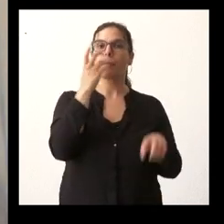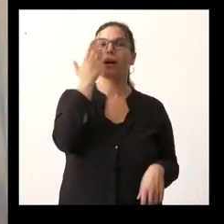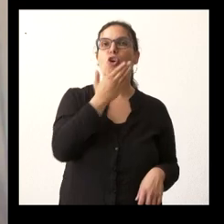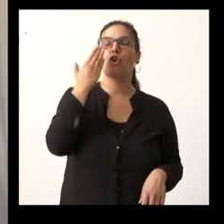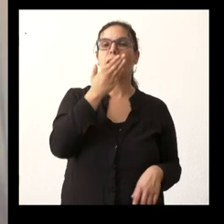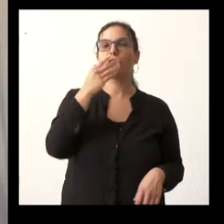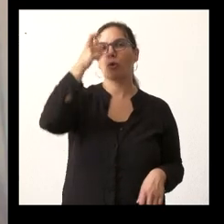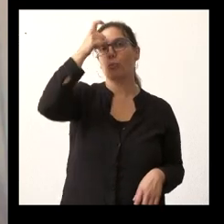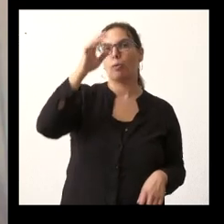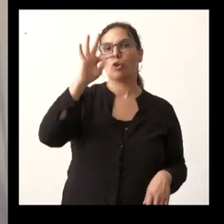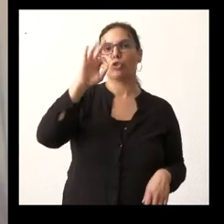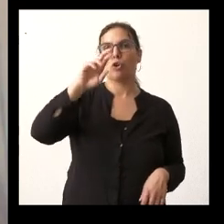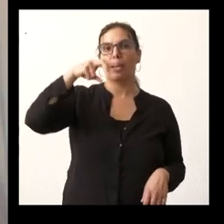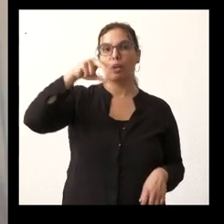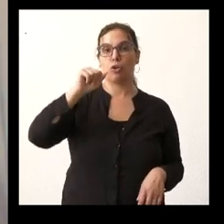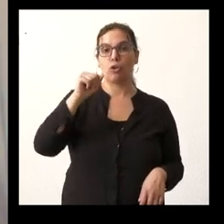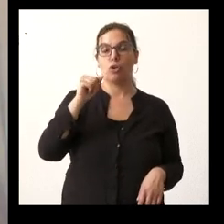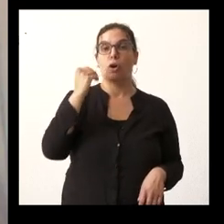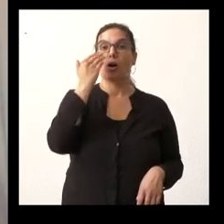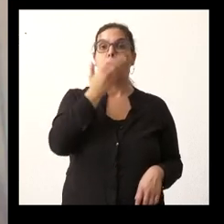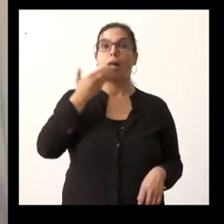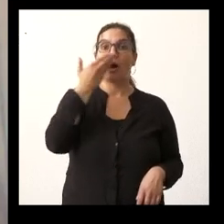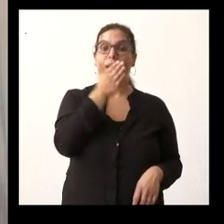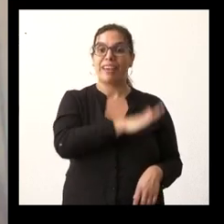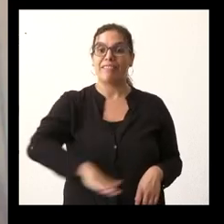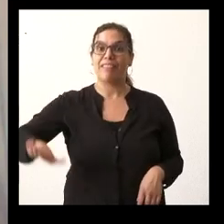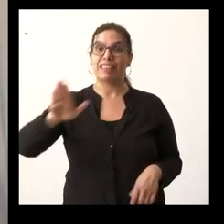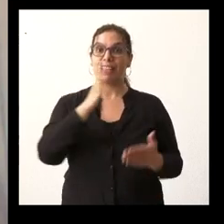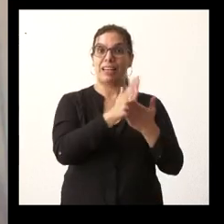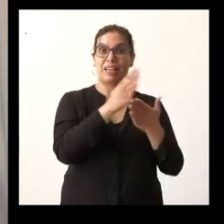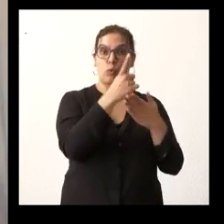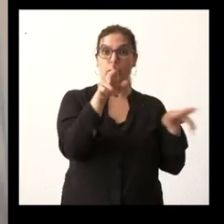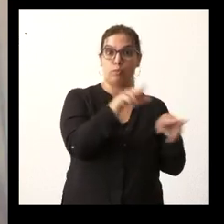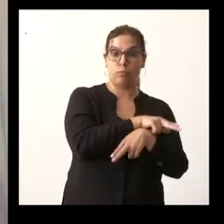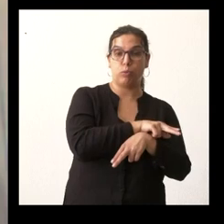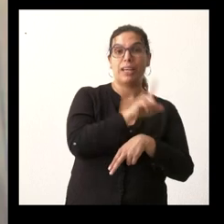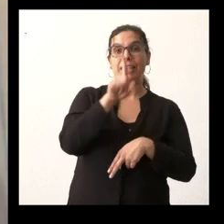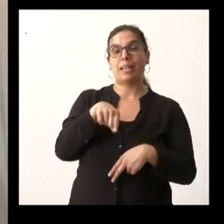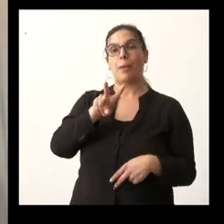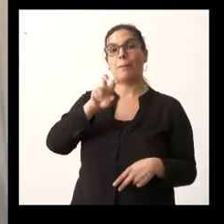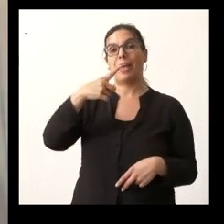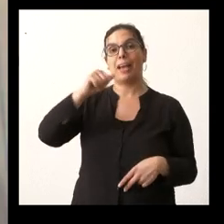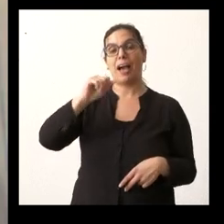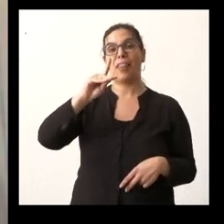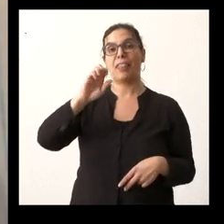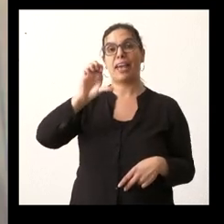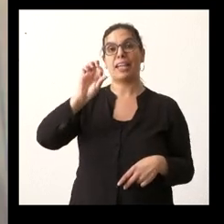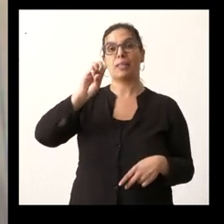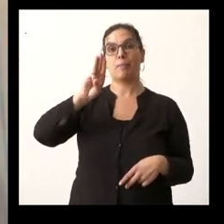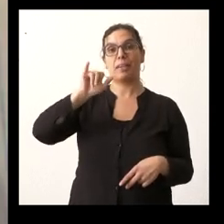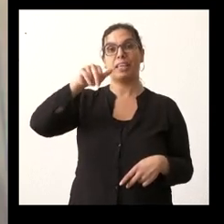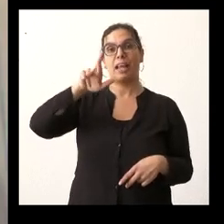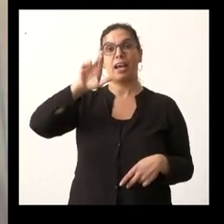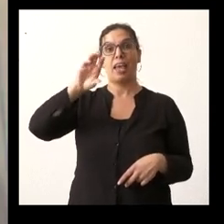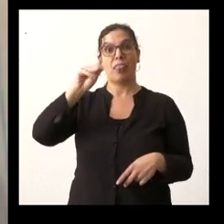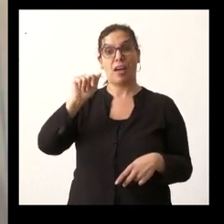va a perder un aula de infantil y está previsto que el de Vega de Espinareda pierda un aula de primaria si eso la